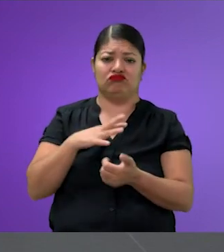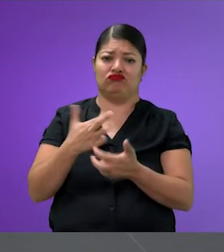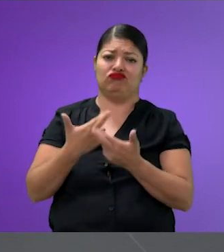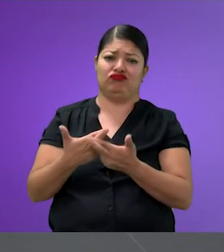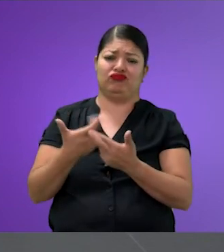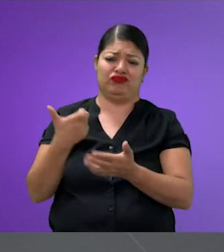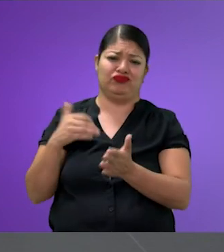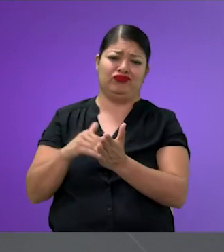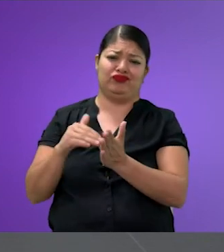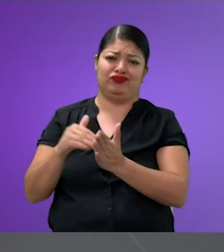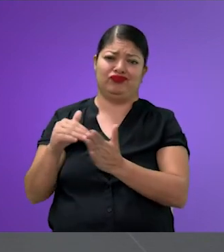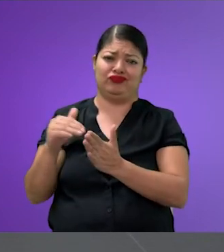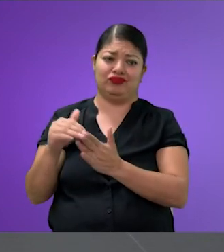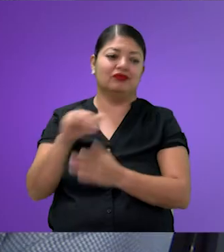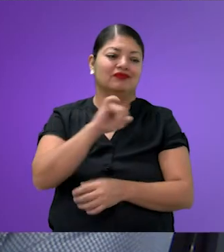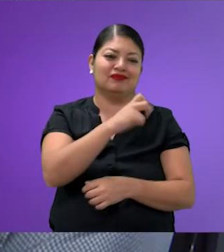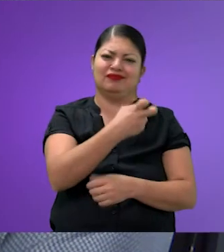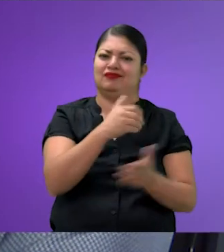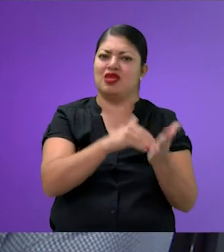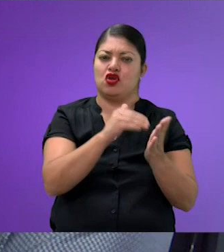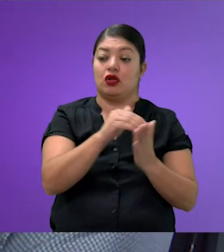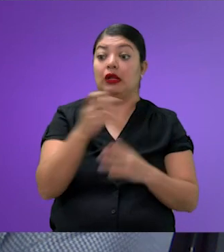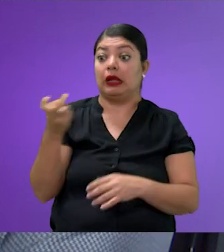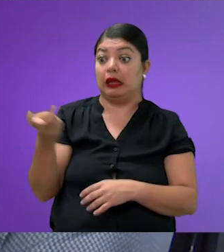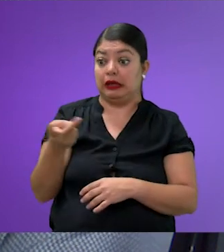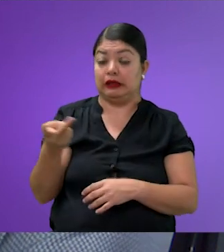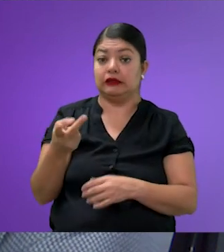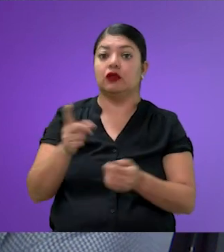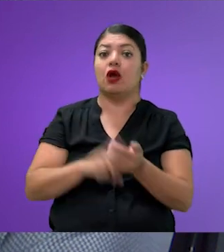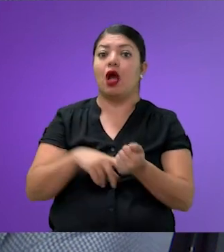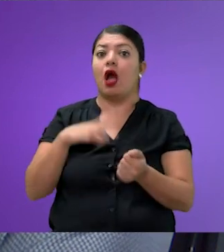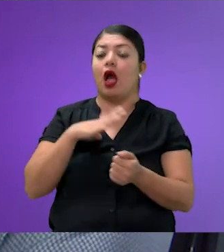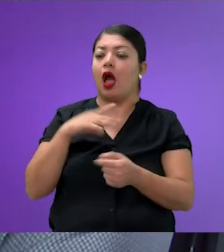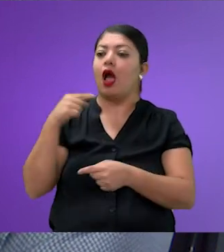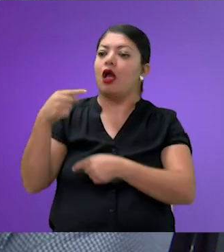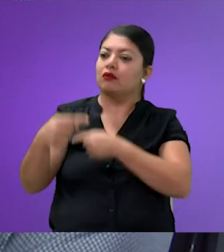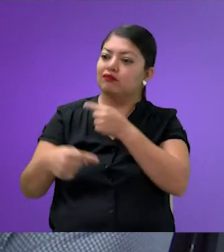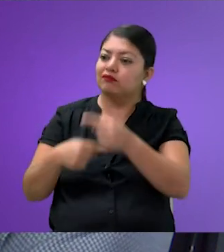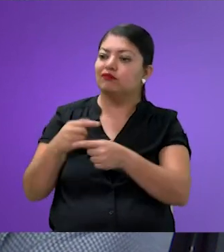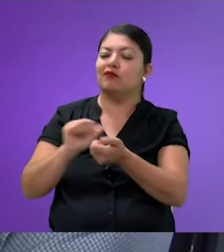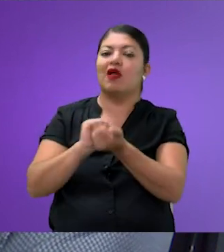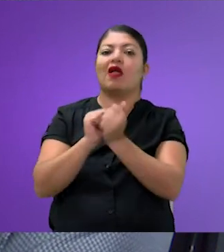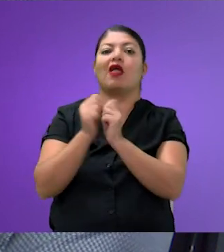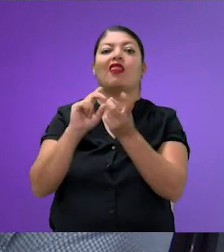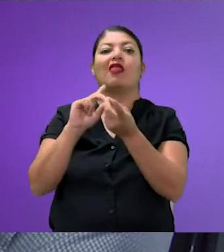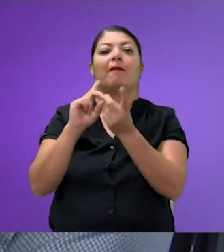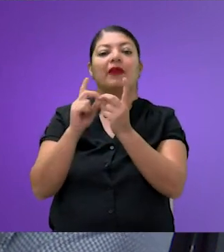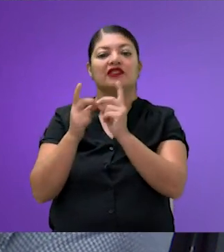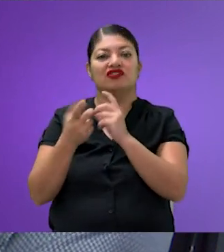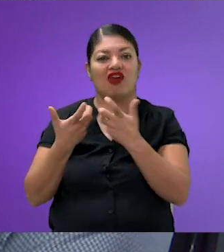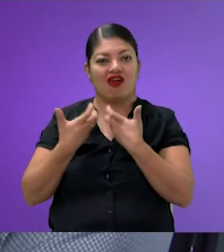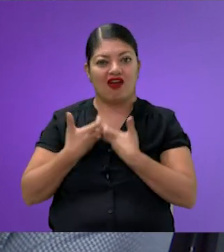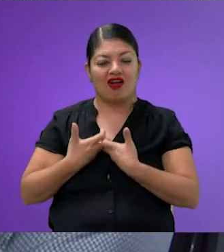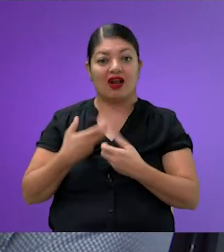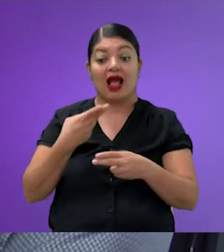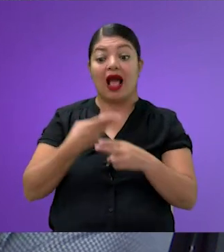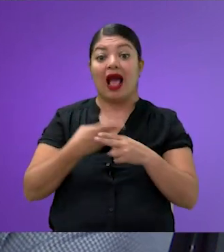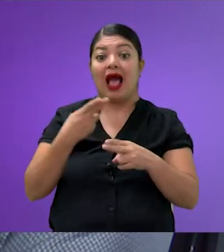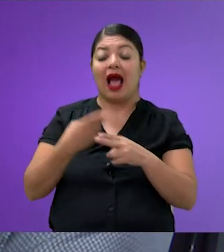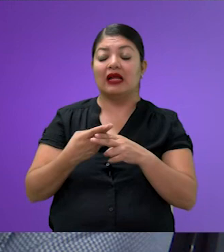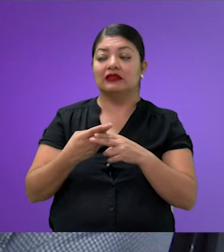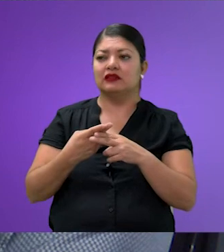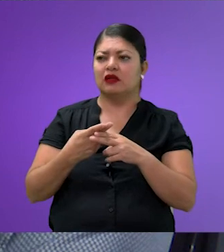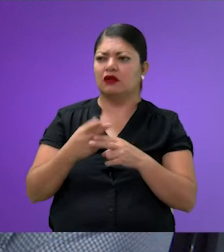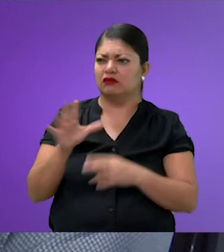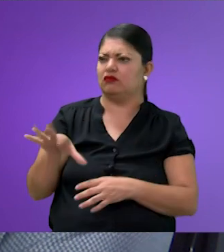millonarios. Y aún así, empezaban a caer en estos ciclos entre la depresión y demás. Hasta que encuentran a esta otra persona